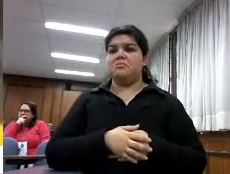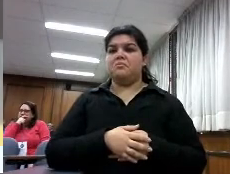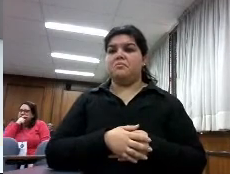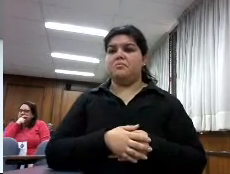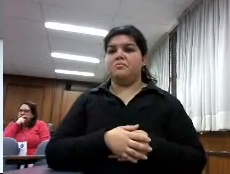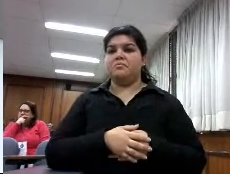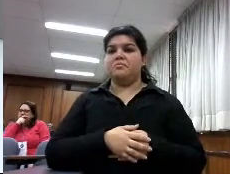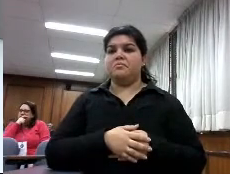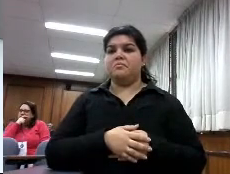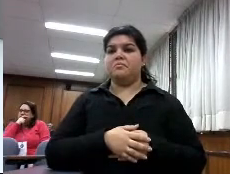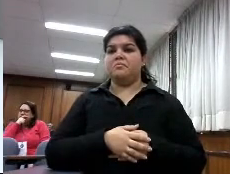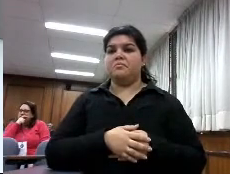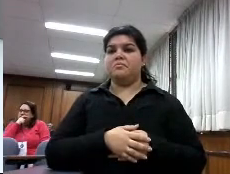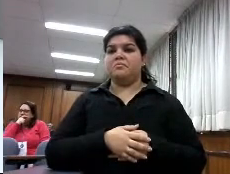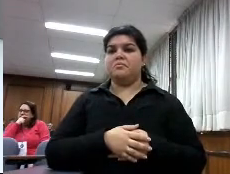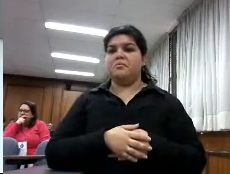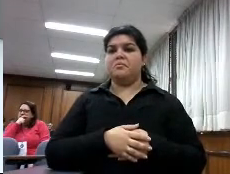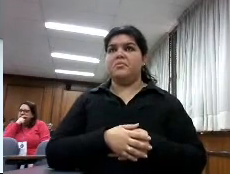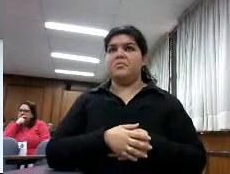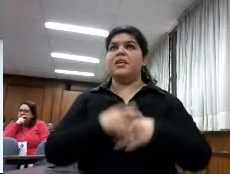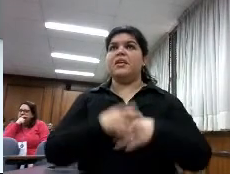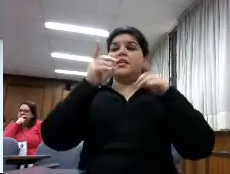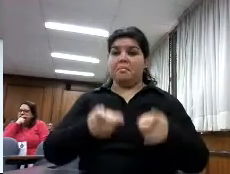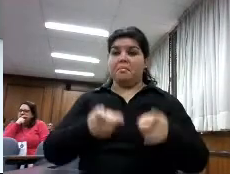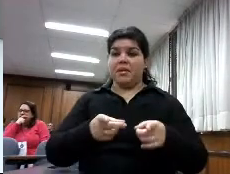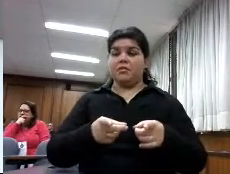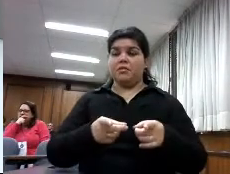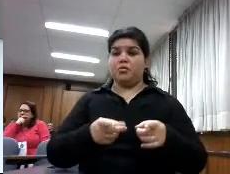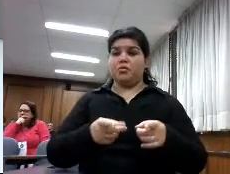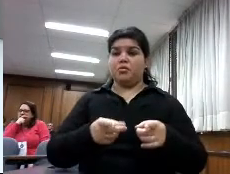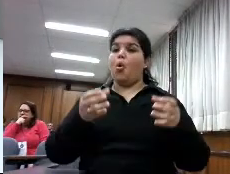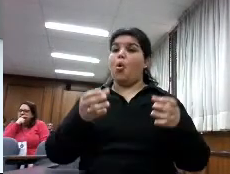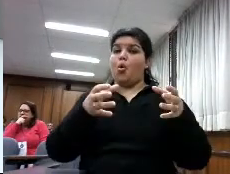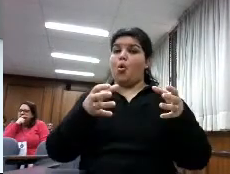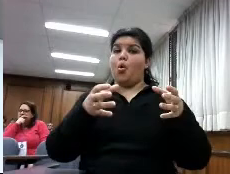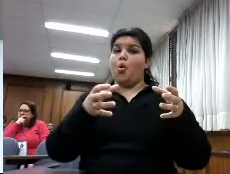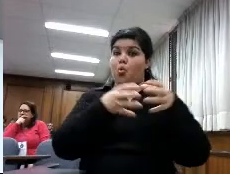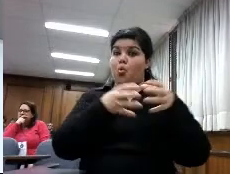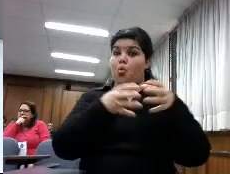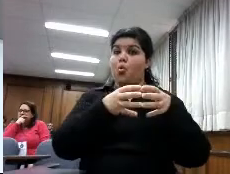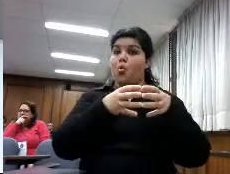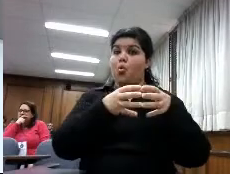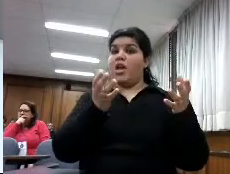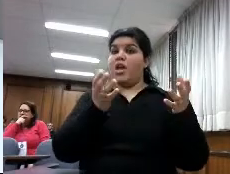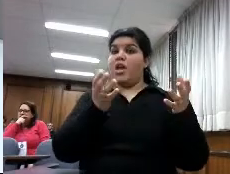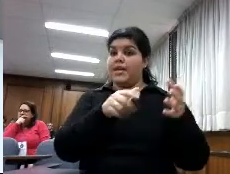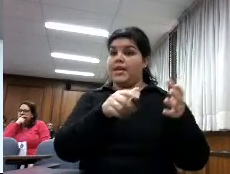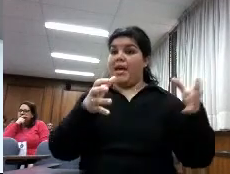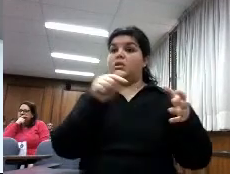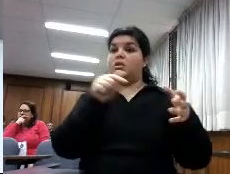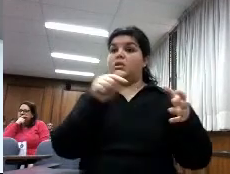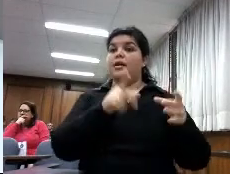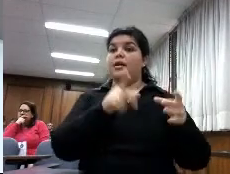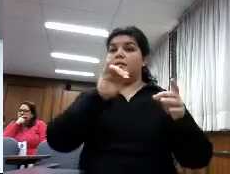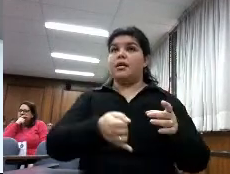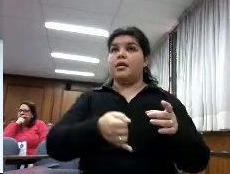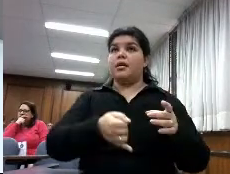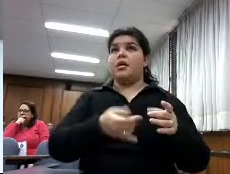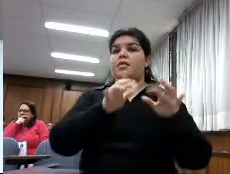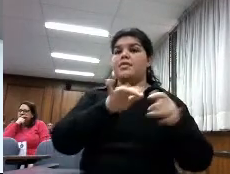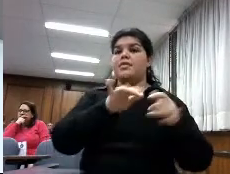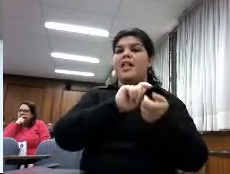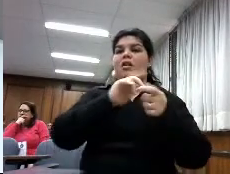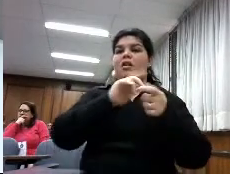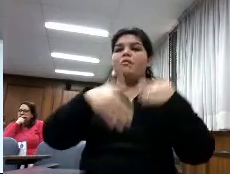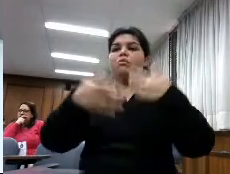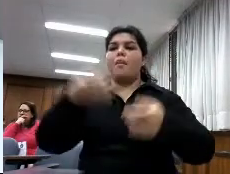la mayoría también está de acuerdo en que los libros digitales van a cambiar la práctica profesional que